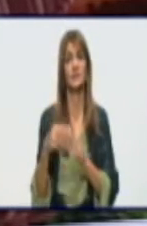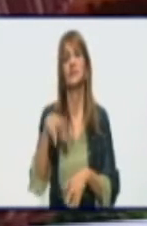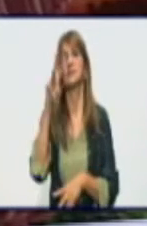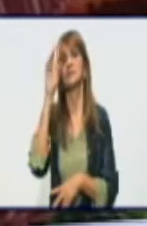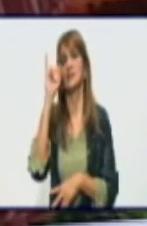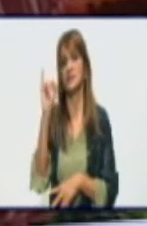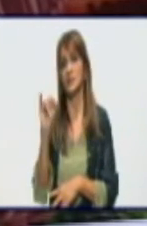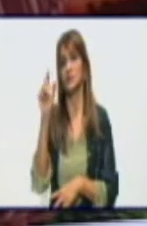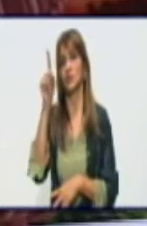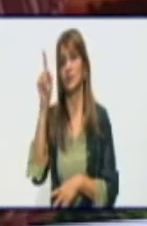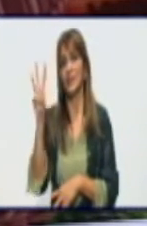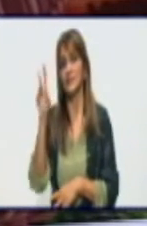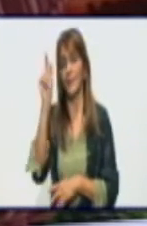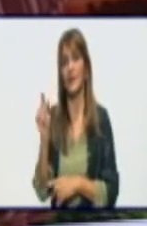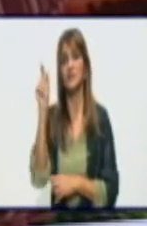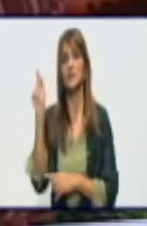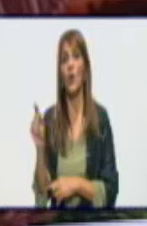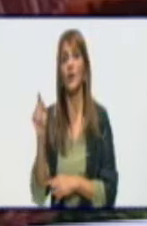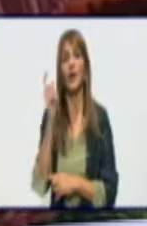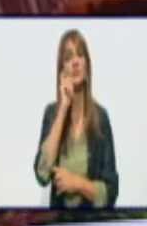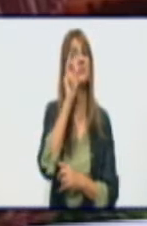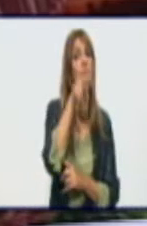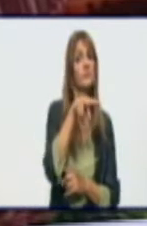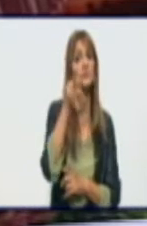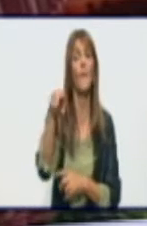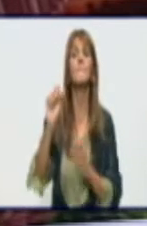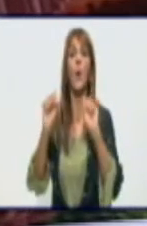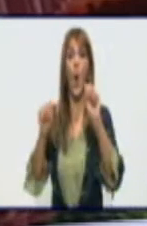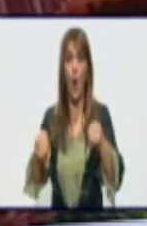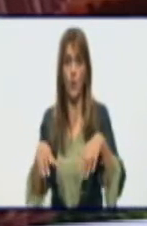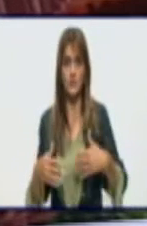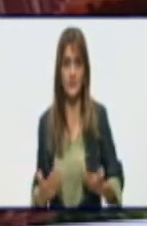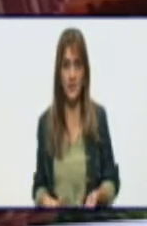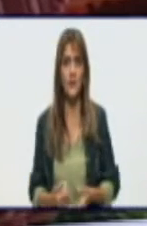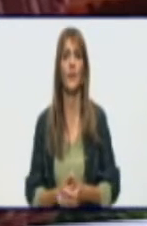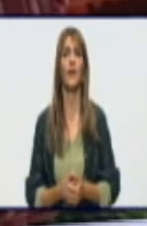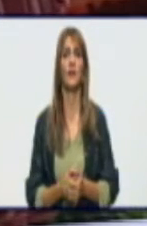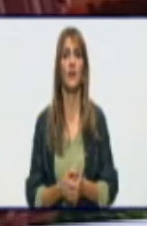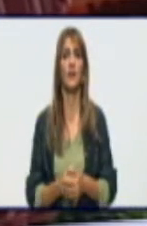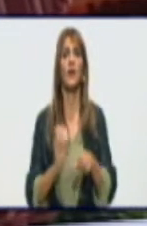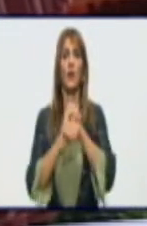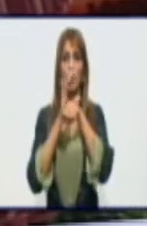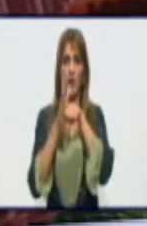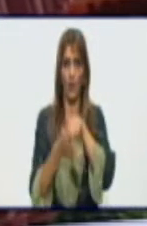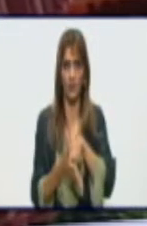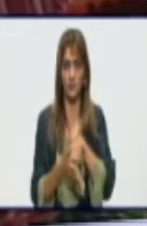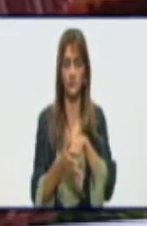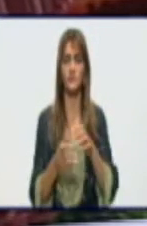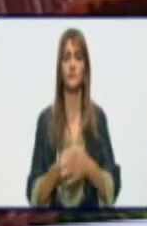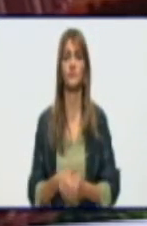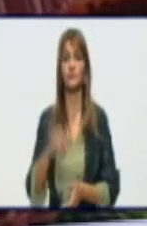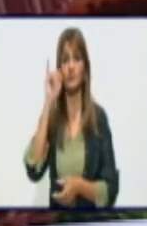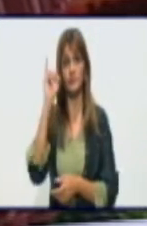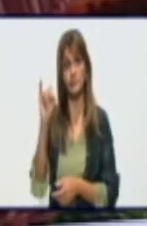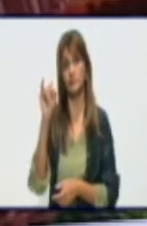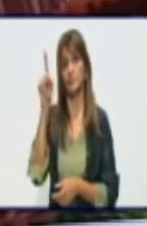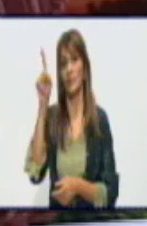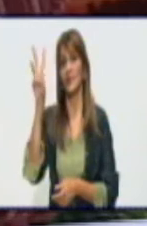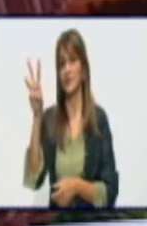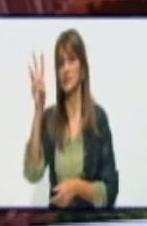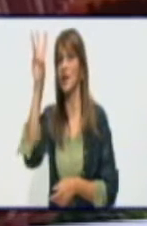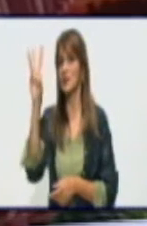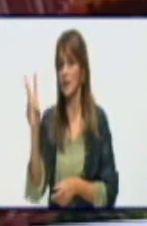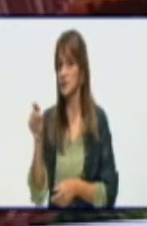posibles sospechosos a la COVID-19 por la sintomatología. 613, ese es un número importante.